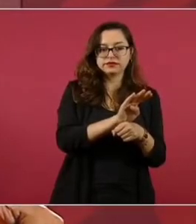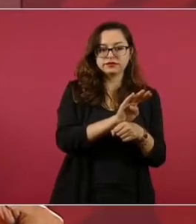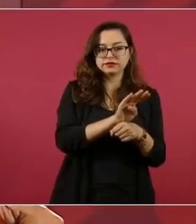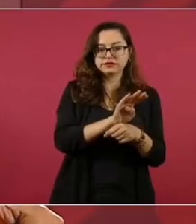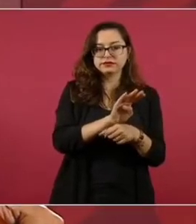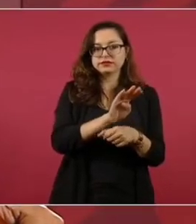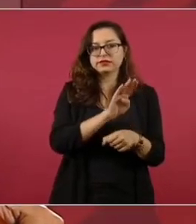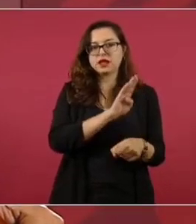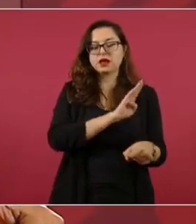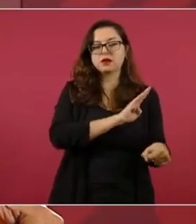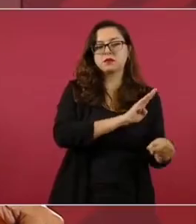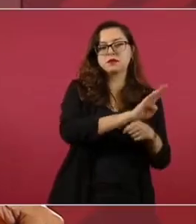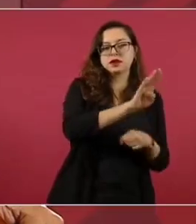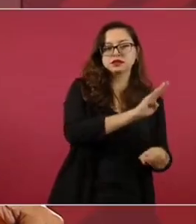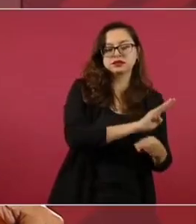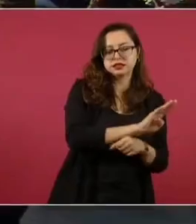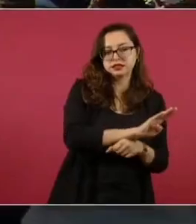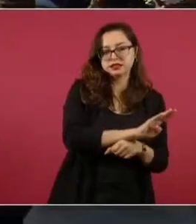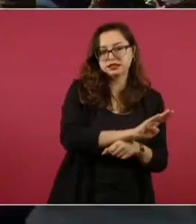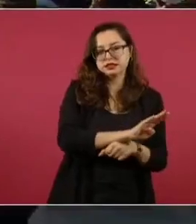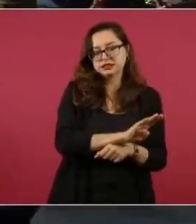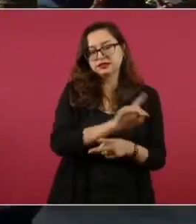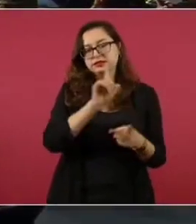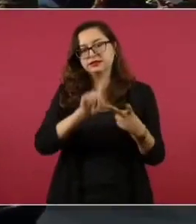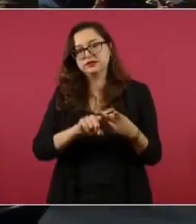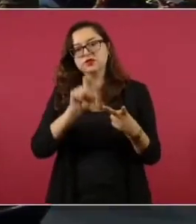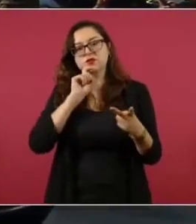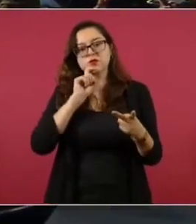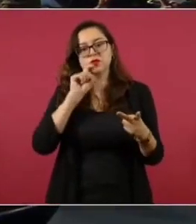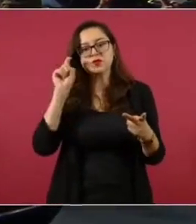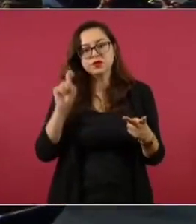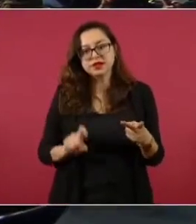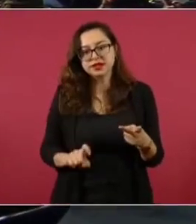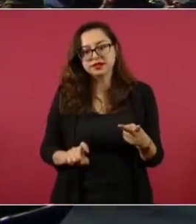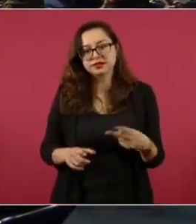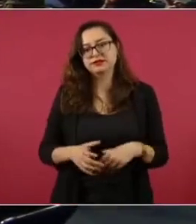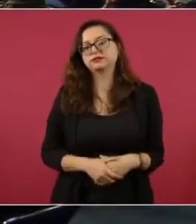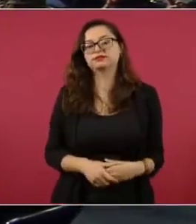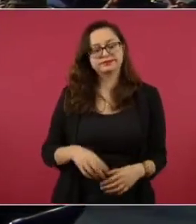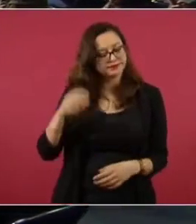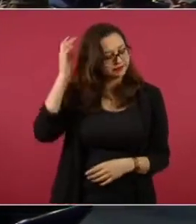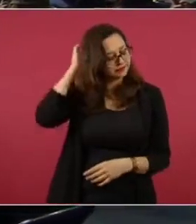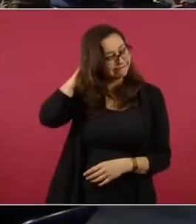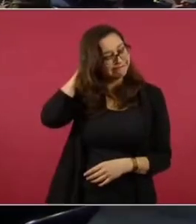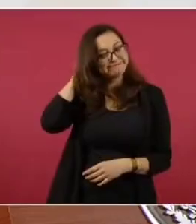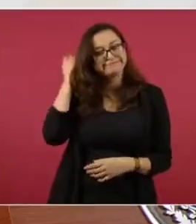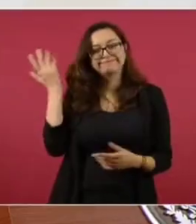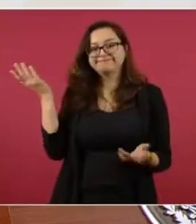Ucrania. Con todo respeto, ¿qué tiene que meterse?